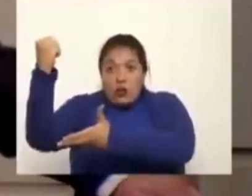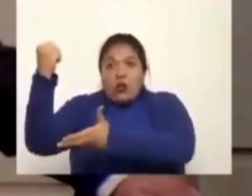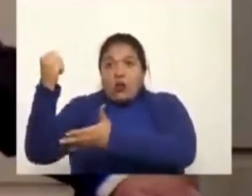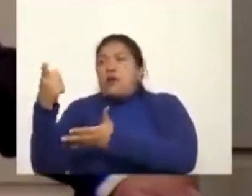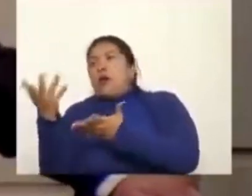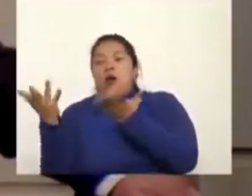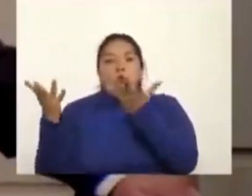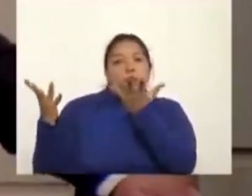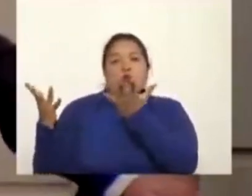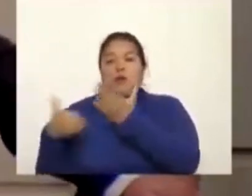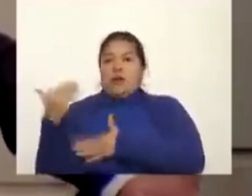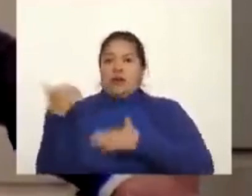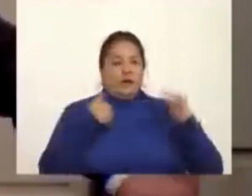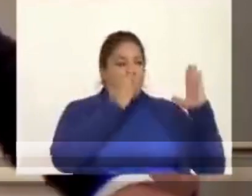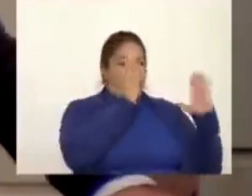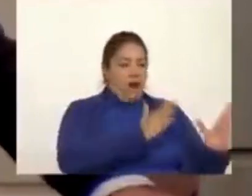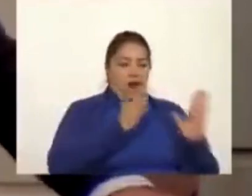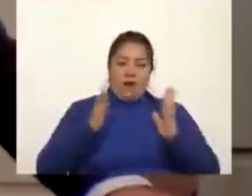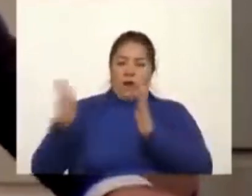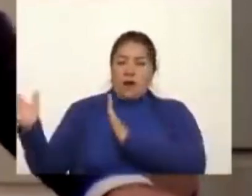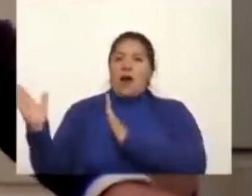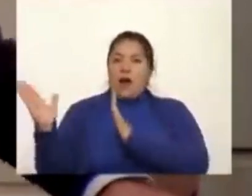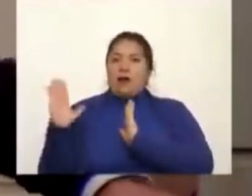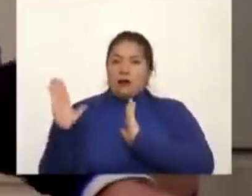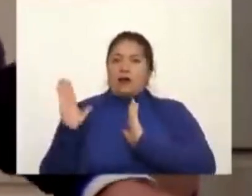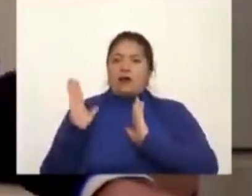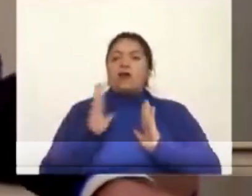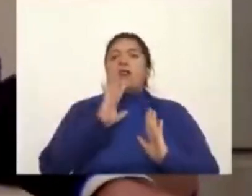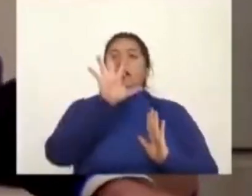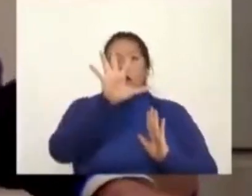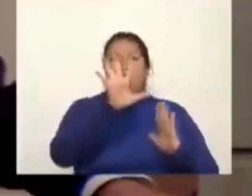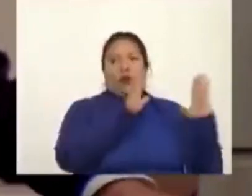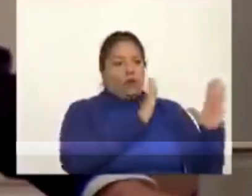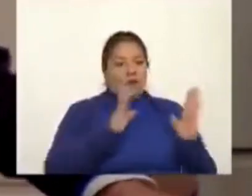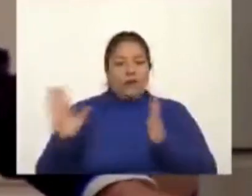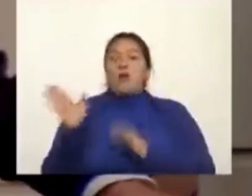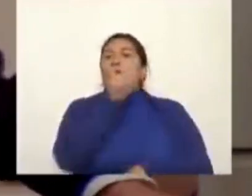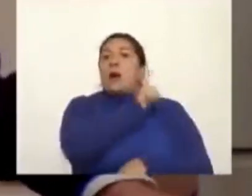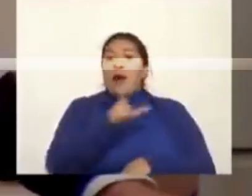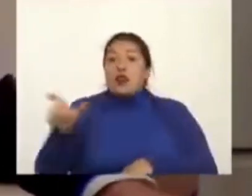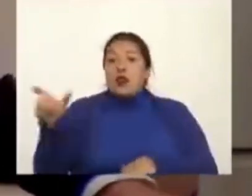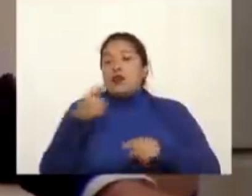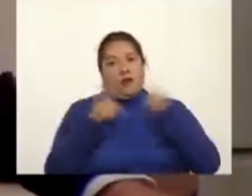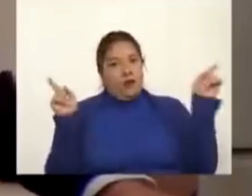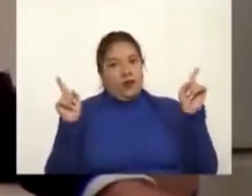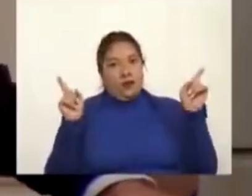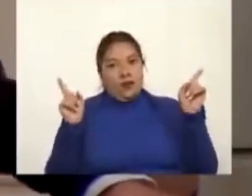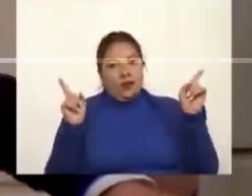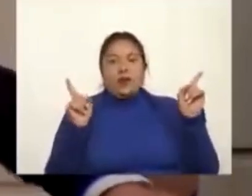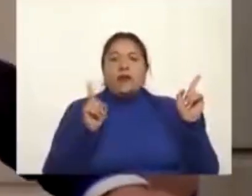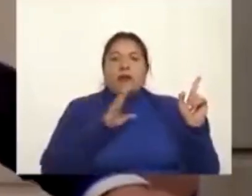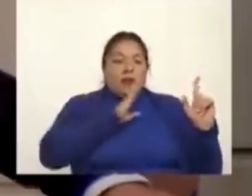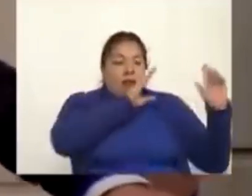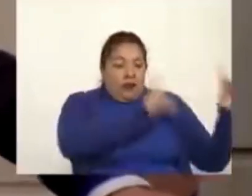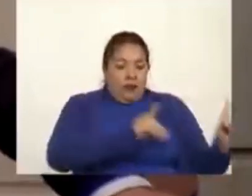sobornos diferentes en el tiempo y al parecer con protagonistas diferentes dependiendo de quién toma